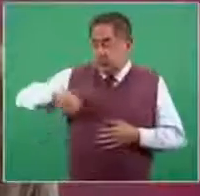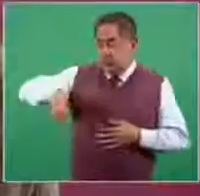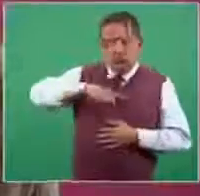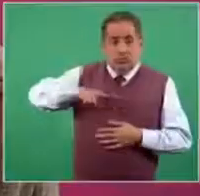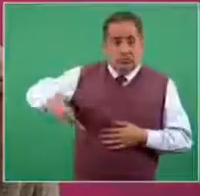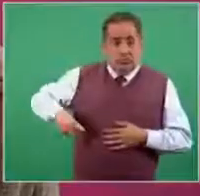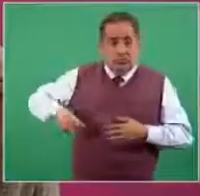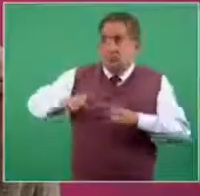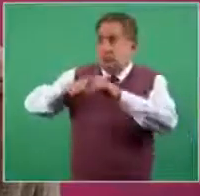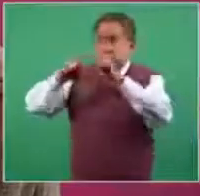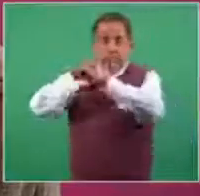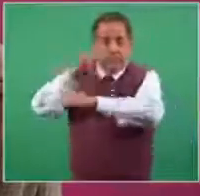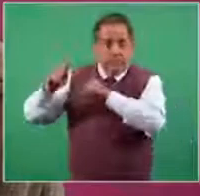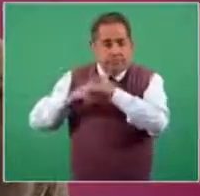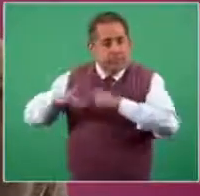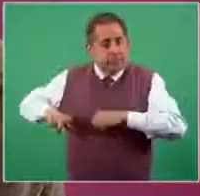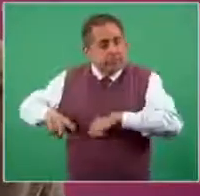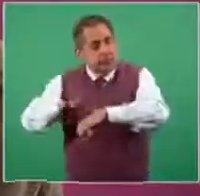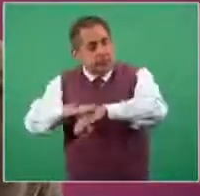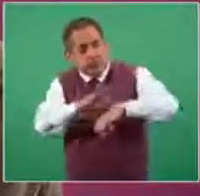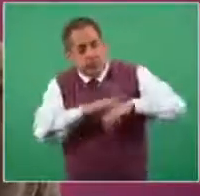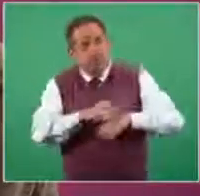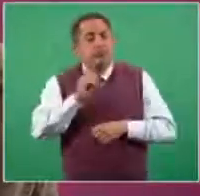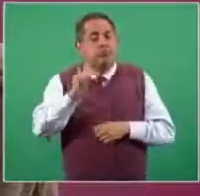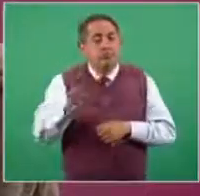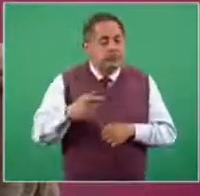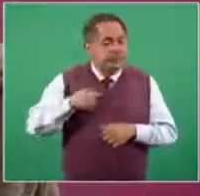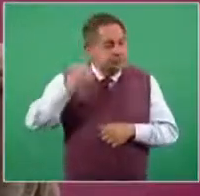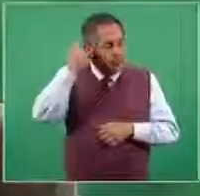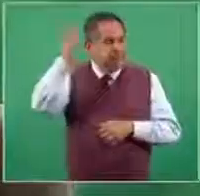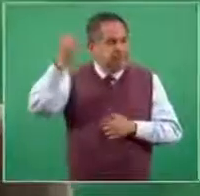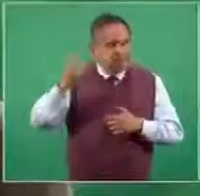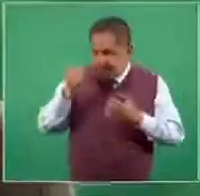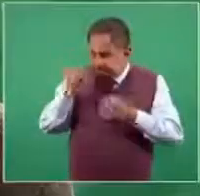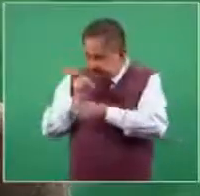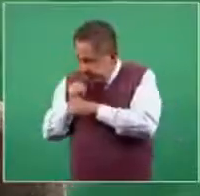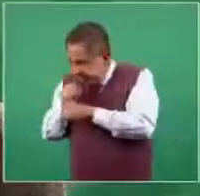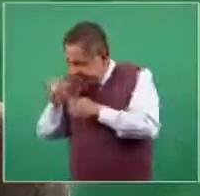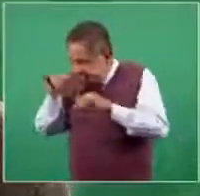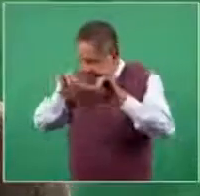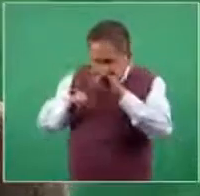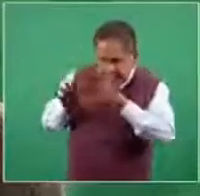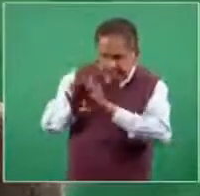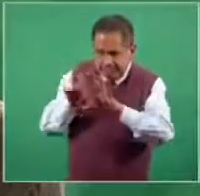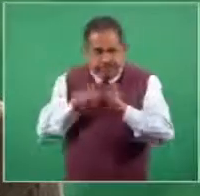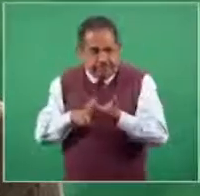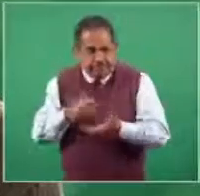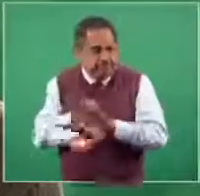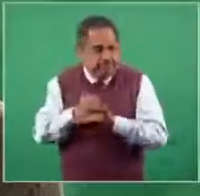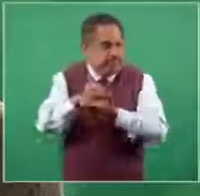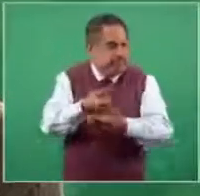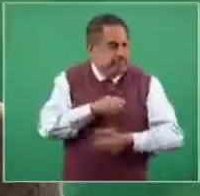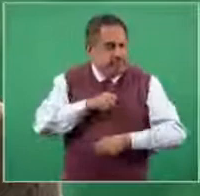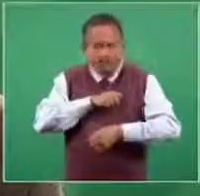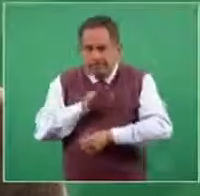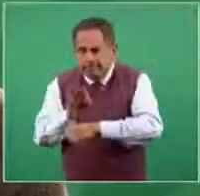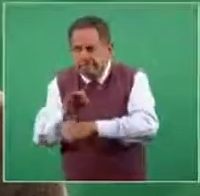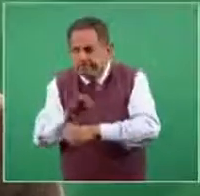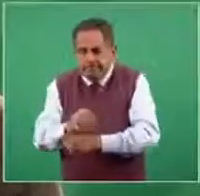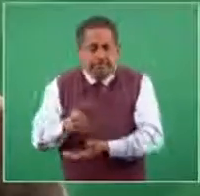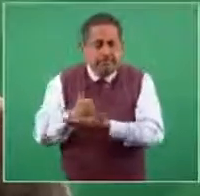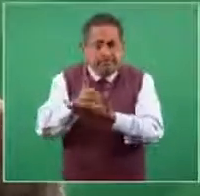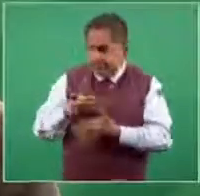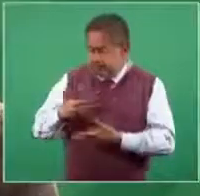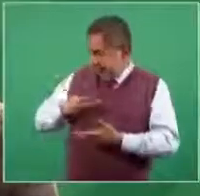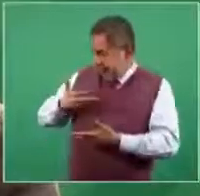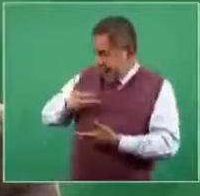gobiernos de las naciones es utilizar la ciencia y utilizar las intervenciones de salud pública que